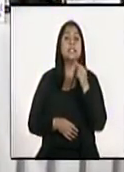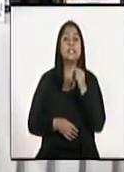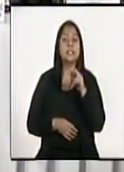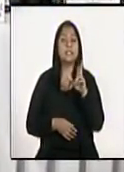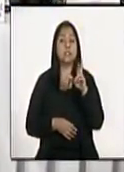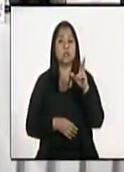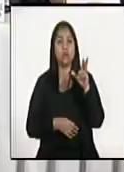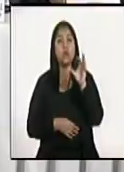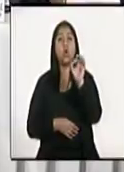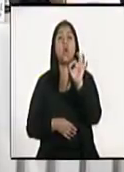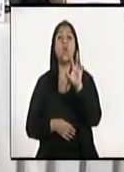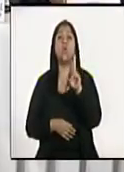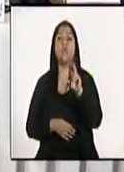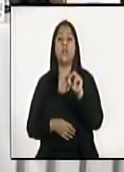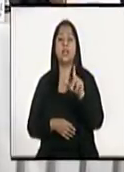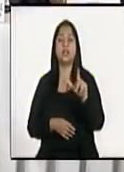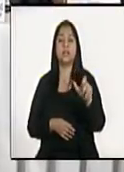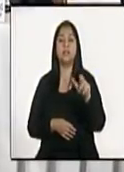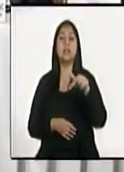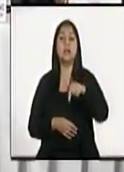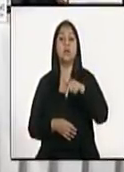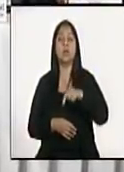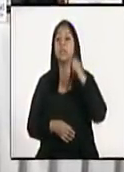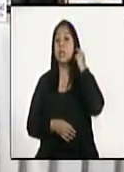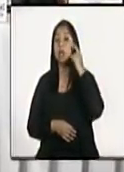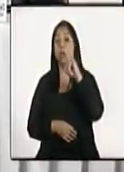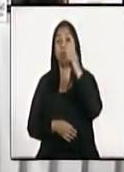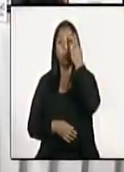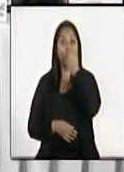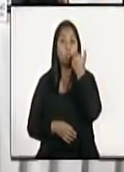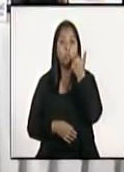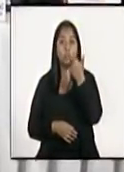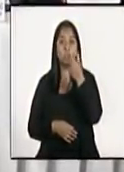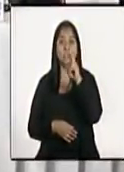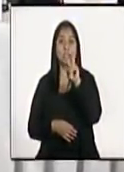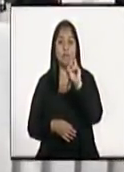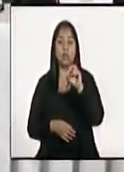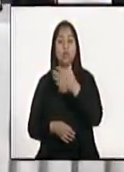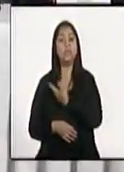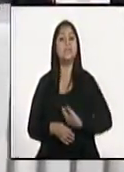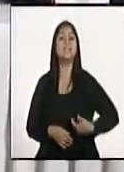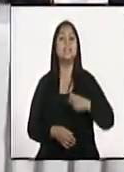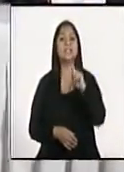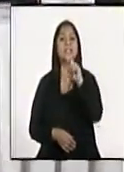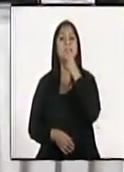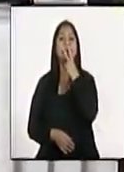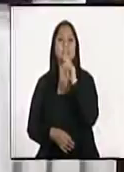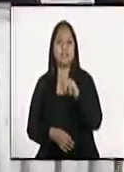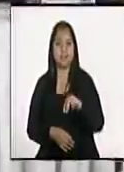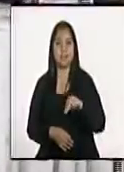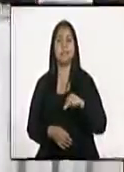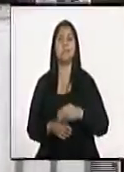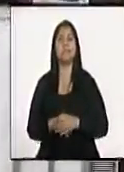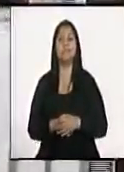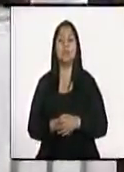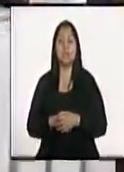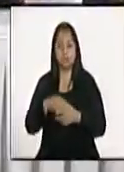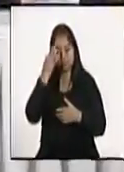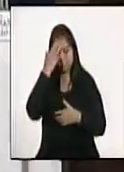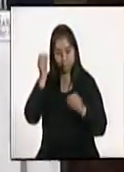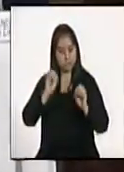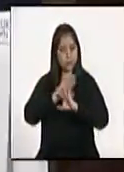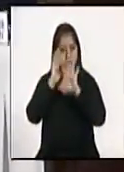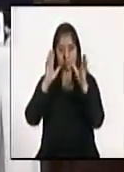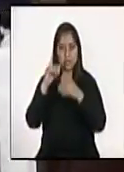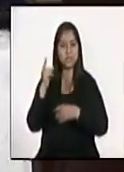Escuchemos ahora al señor Gustavo Mancur, presidente del CHN. Muy buenos días a todos. Muy buenos días, señor